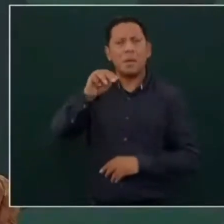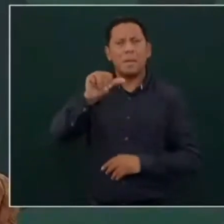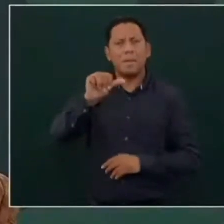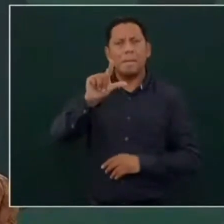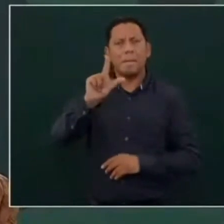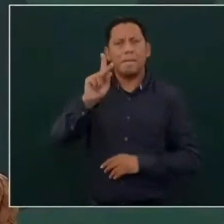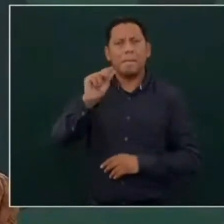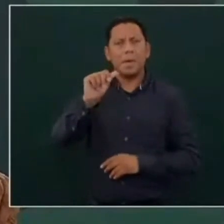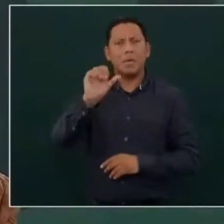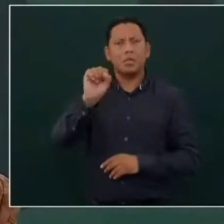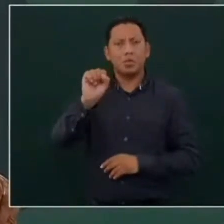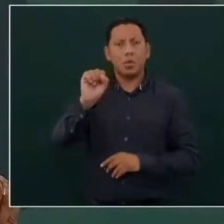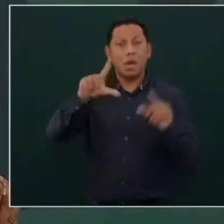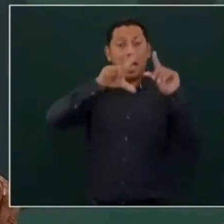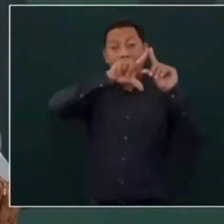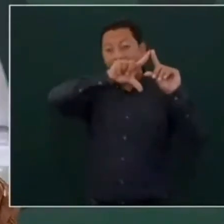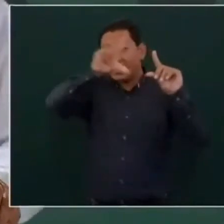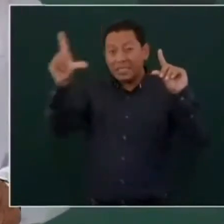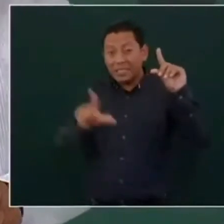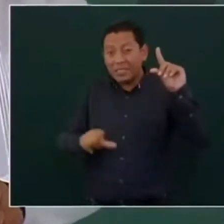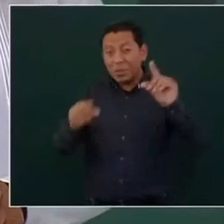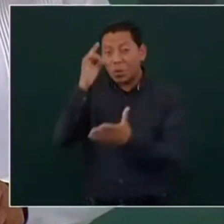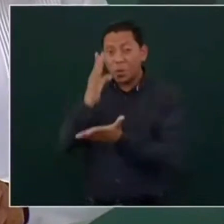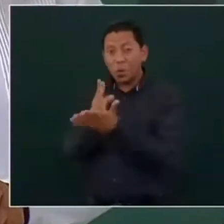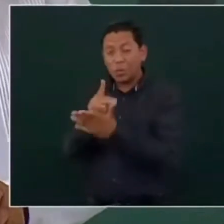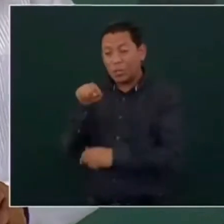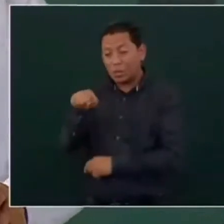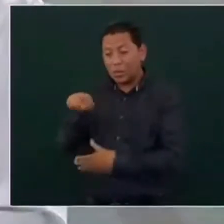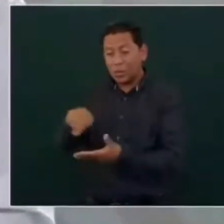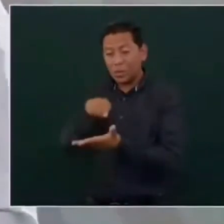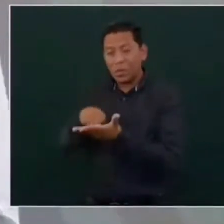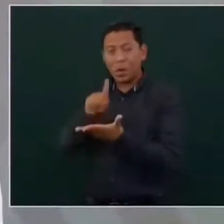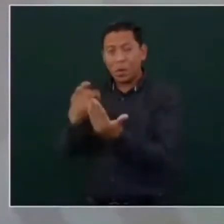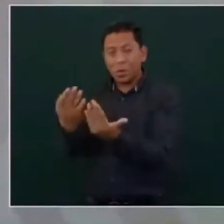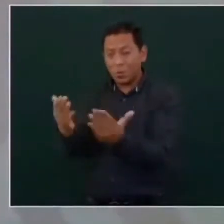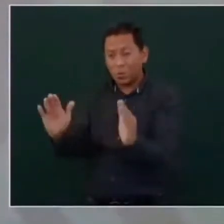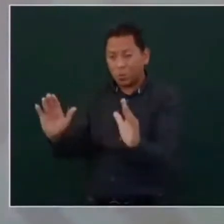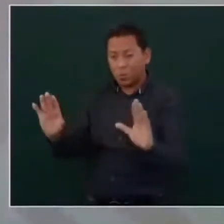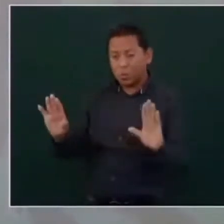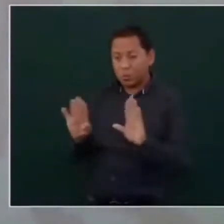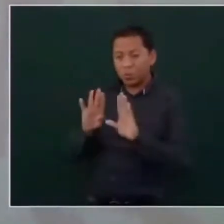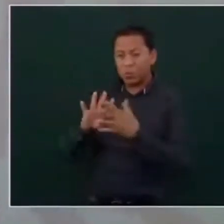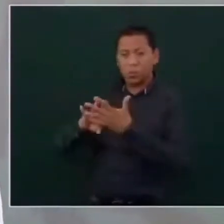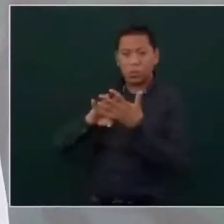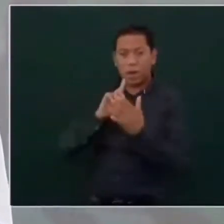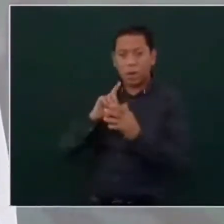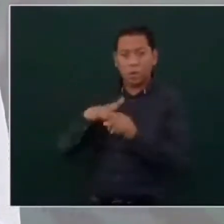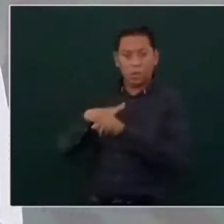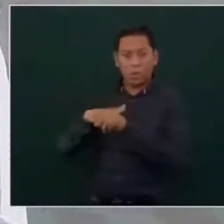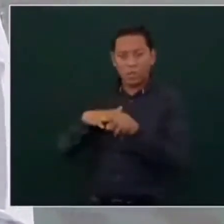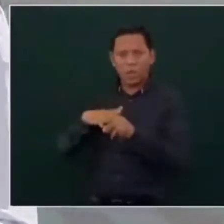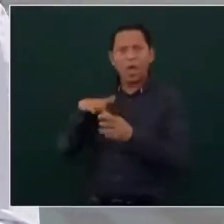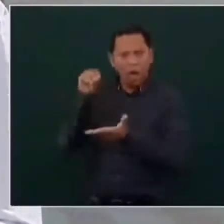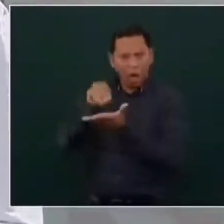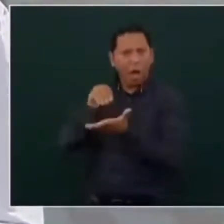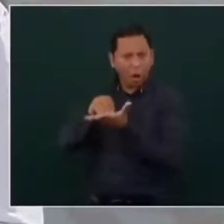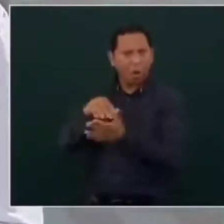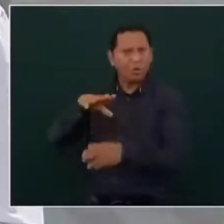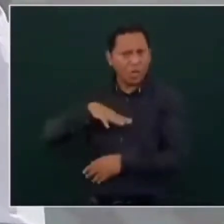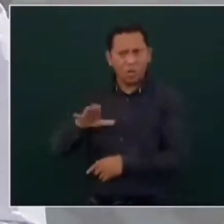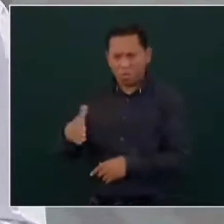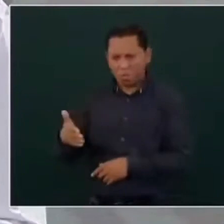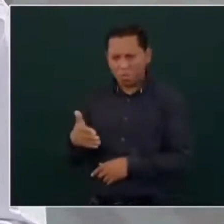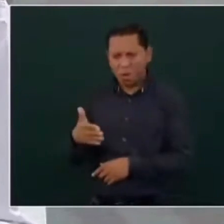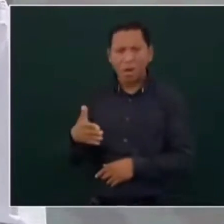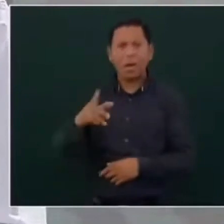único sitio en México en donde todavía se consigue mojar